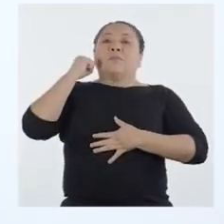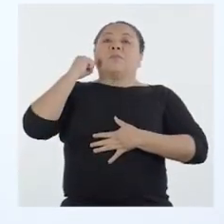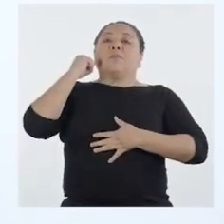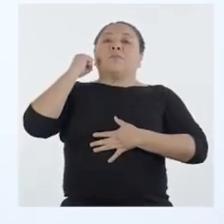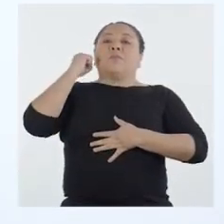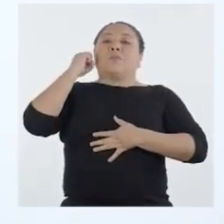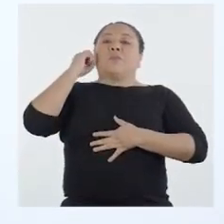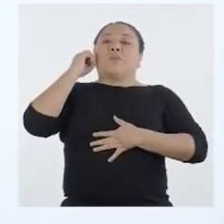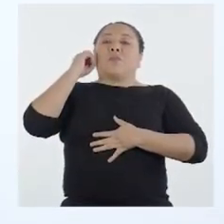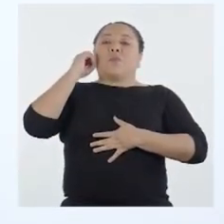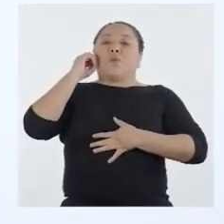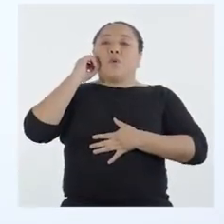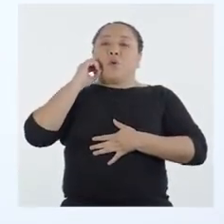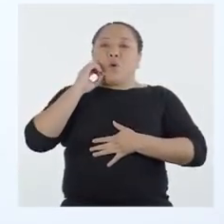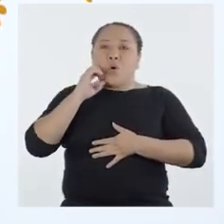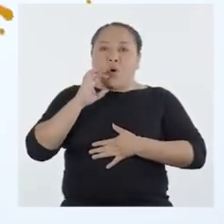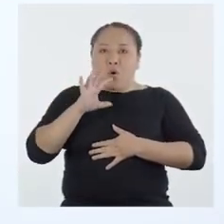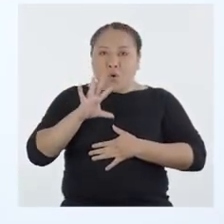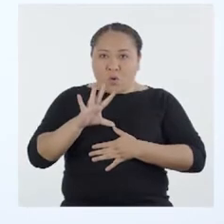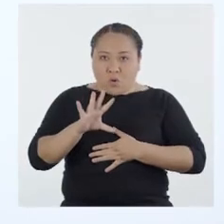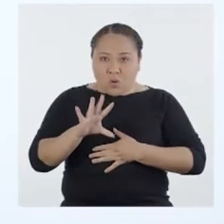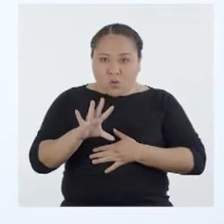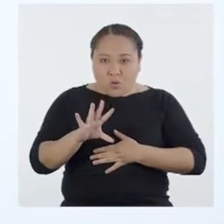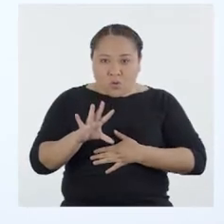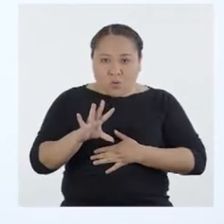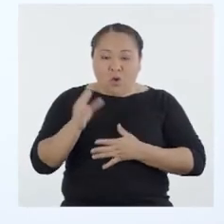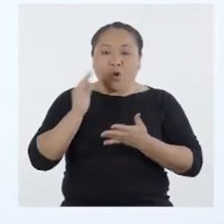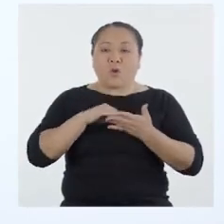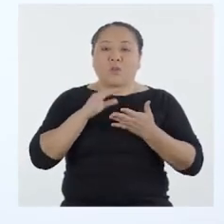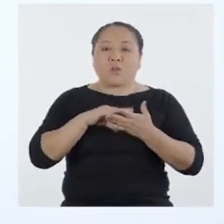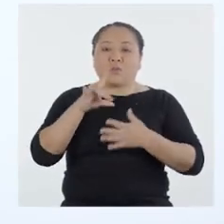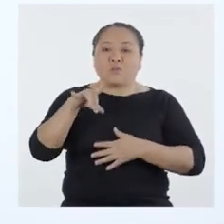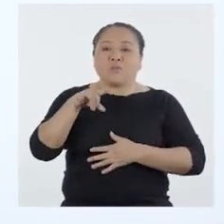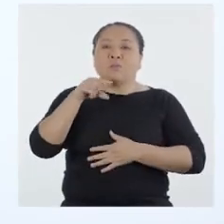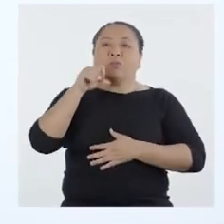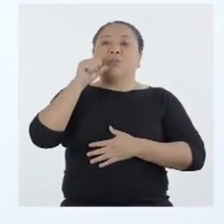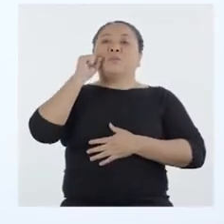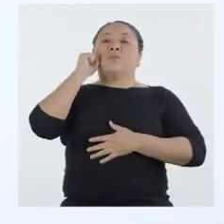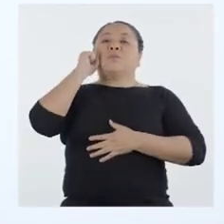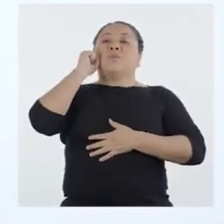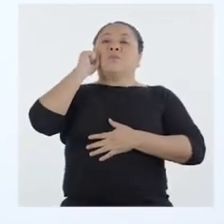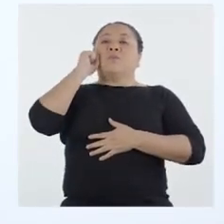Y hacemos una más. Eso es. Tomamos aire.